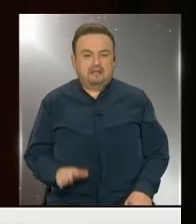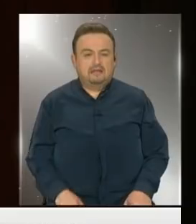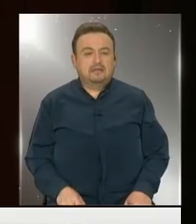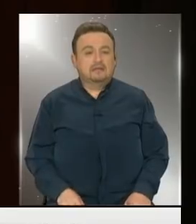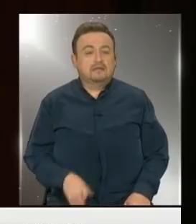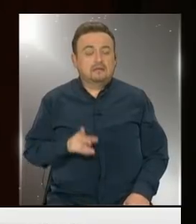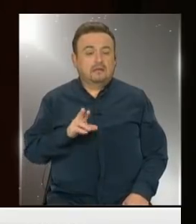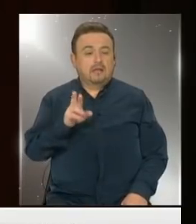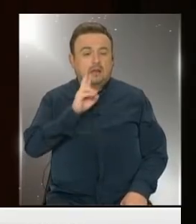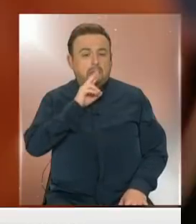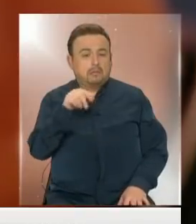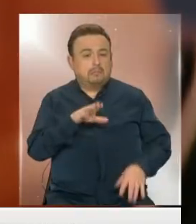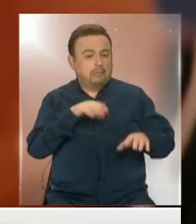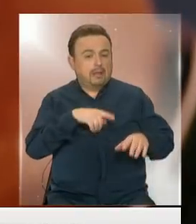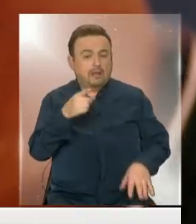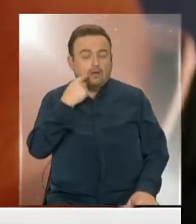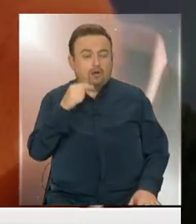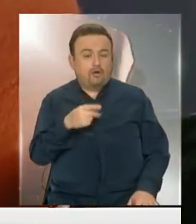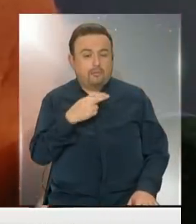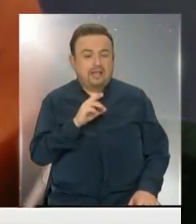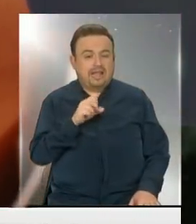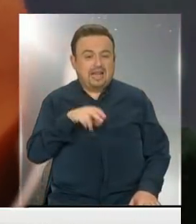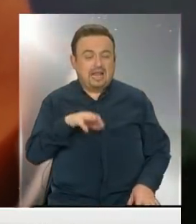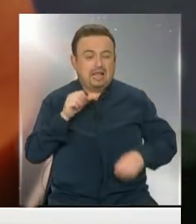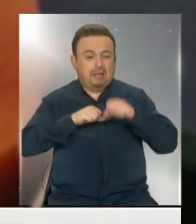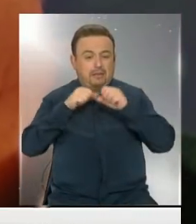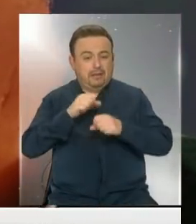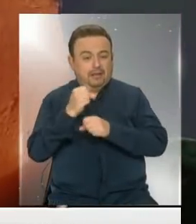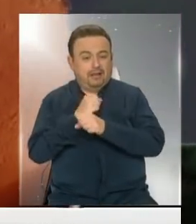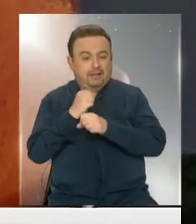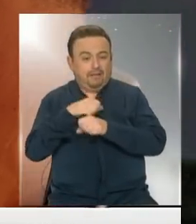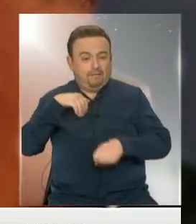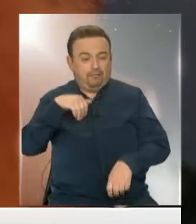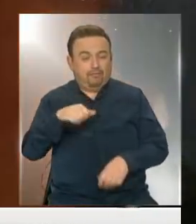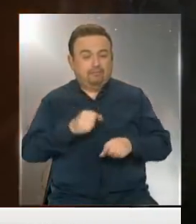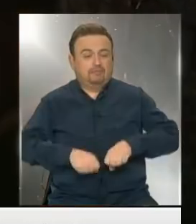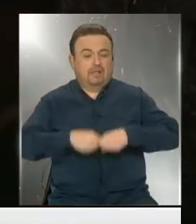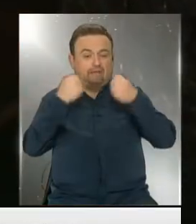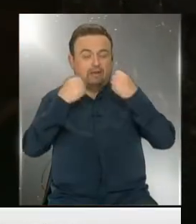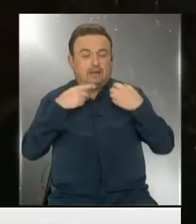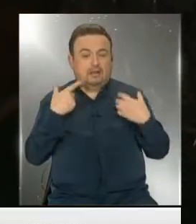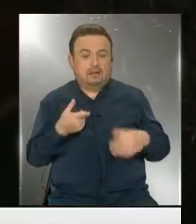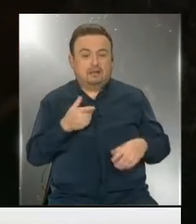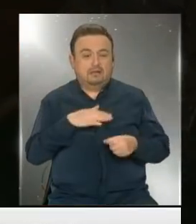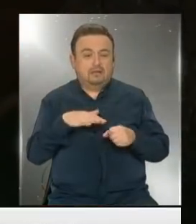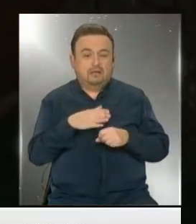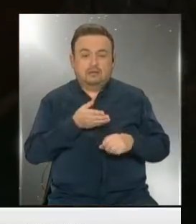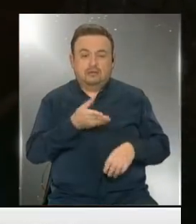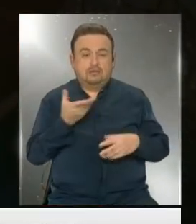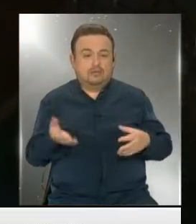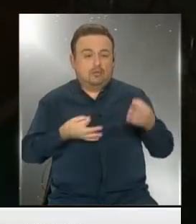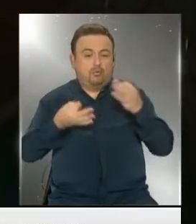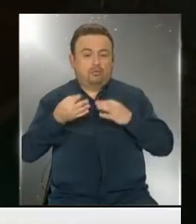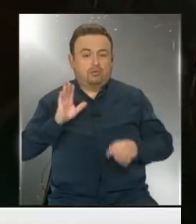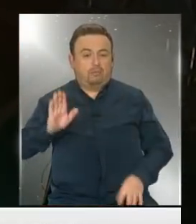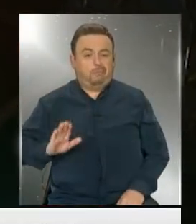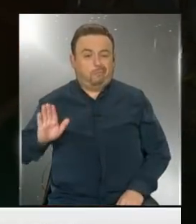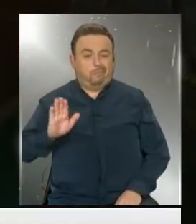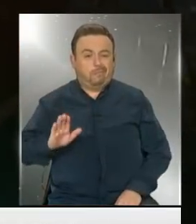Sin respuesta también se quedó Hernán. La empresa para la que trabajó quebró y su caso sigue en la justicia.